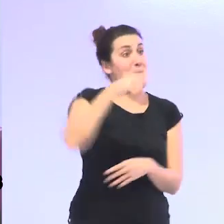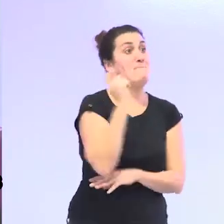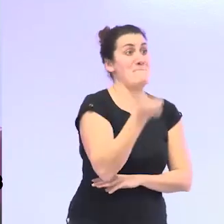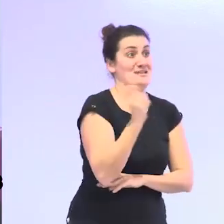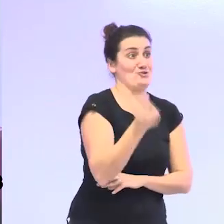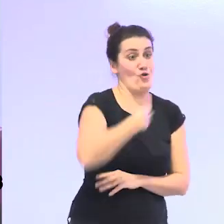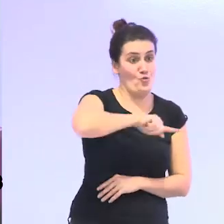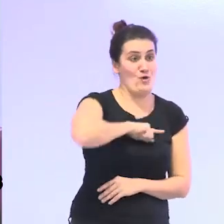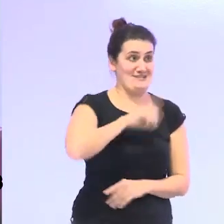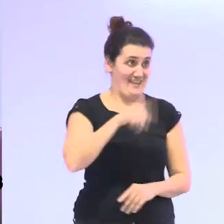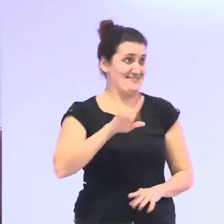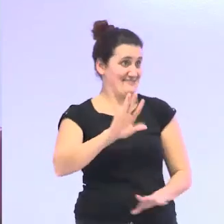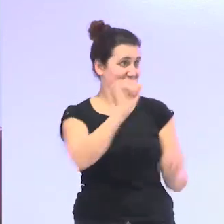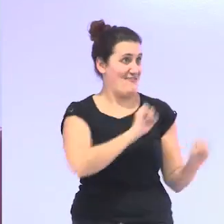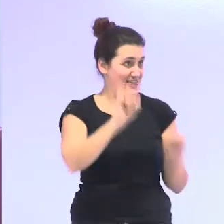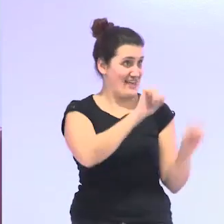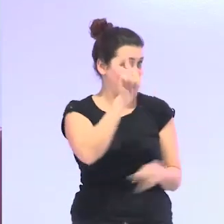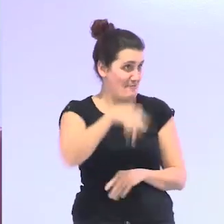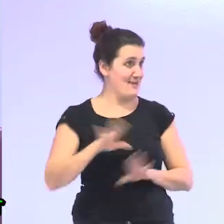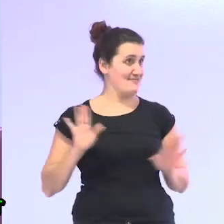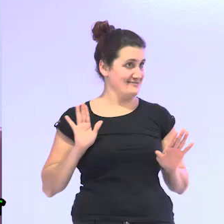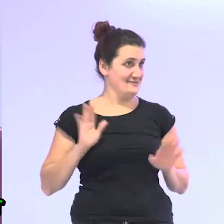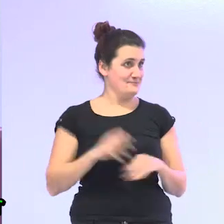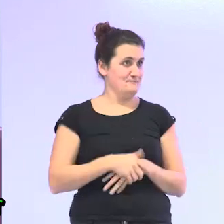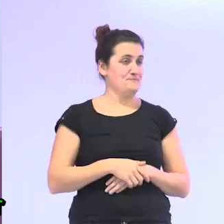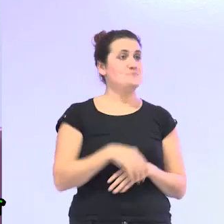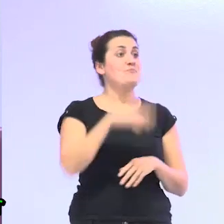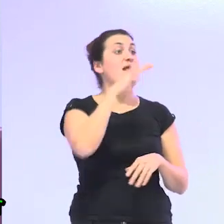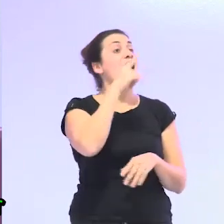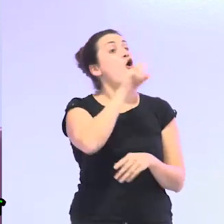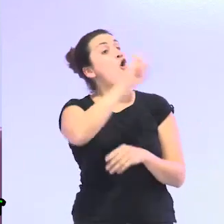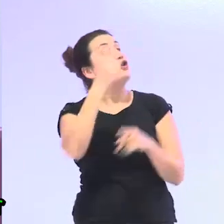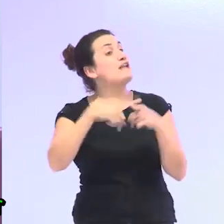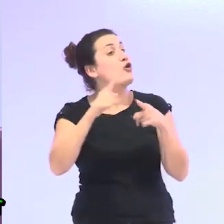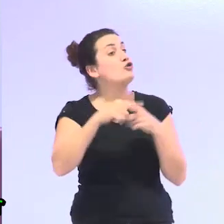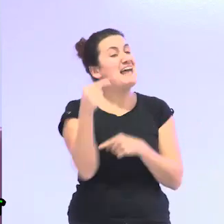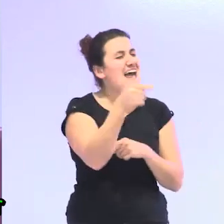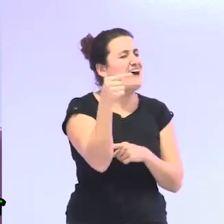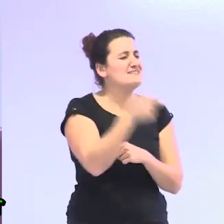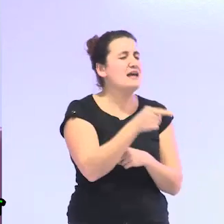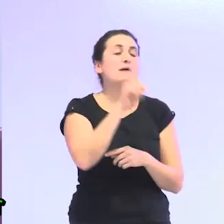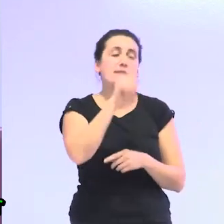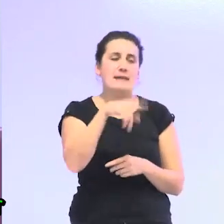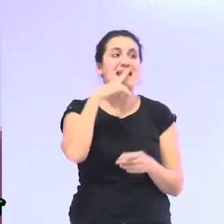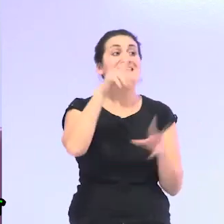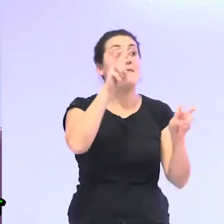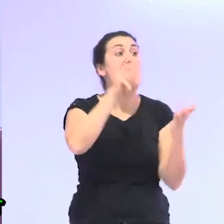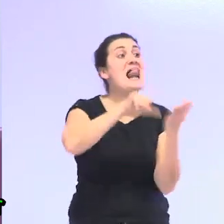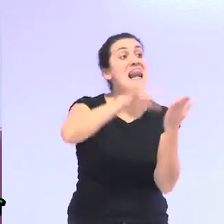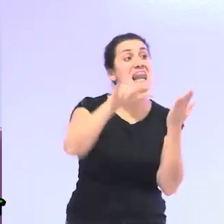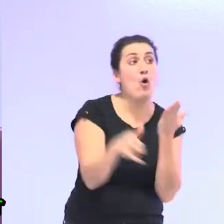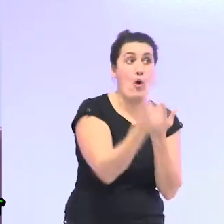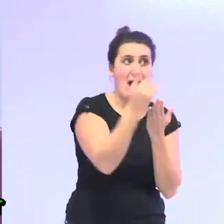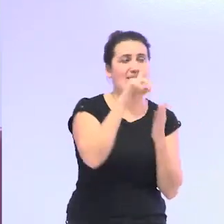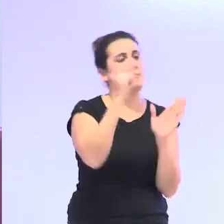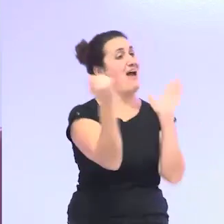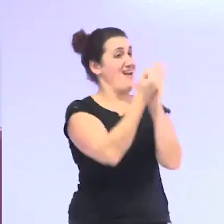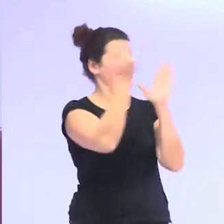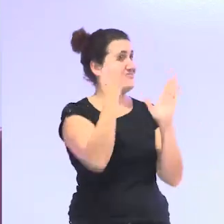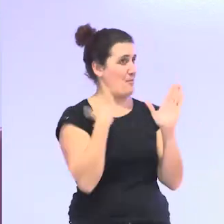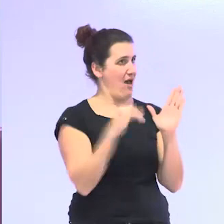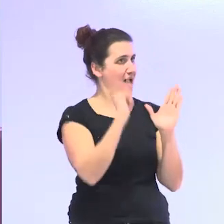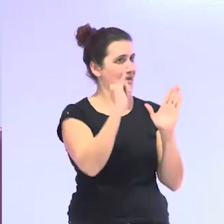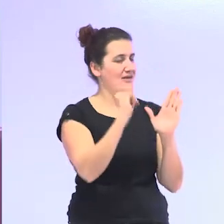las que tenemos que defender y otra cosa también muy negativa que hay en este lenguaje estigmatizador y que